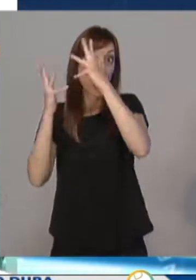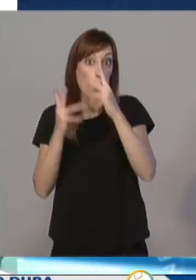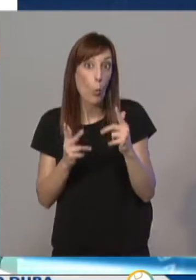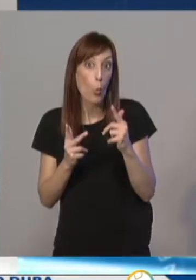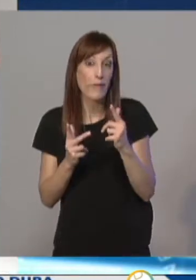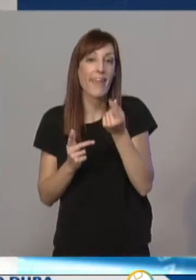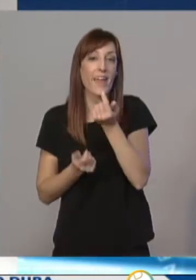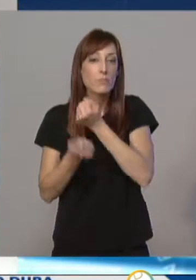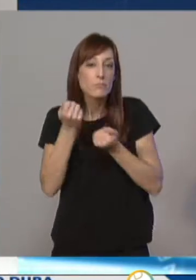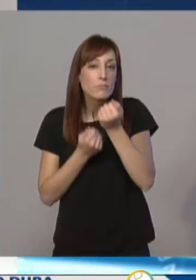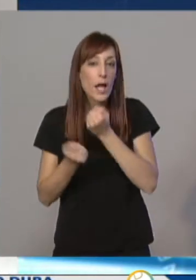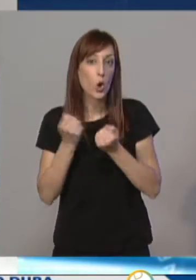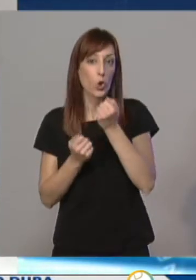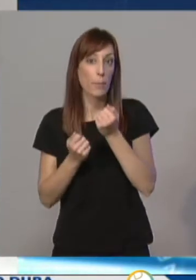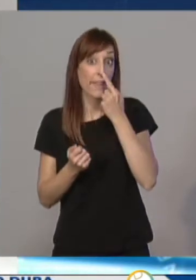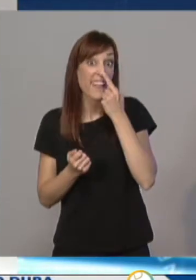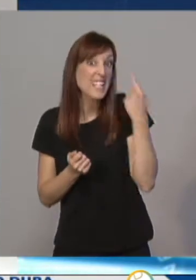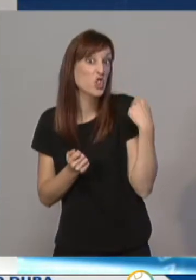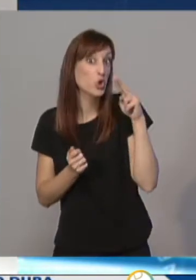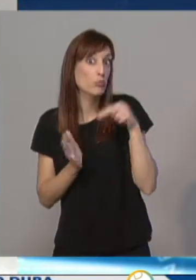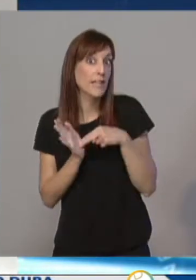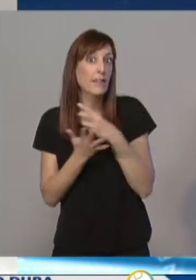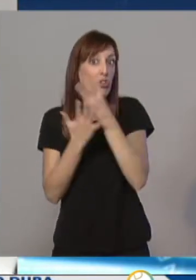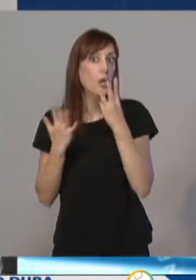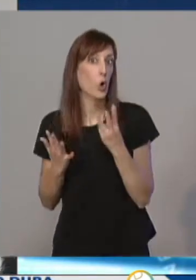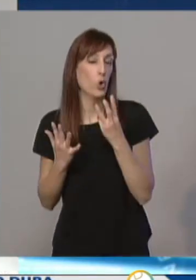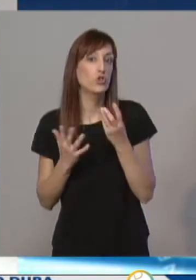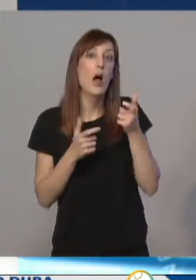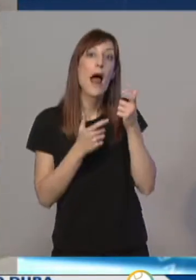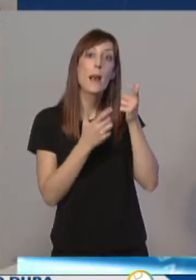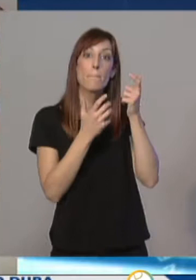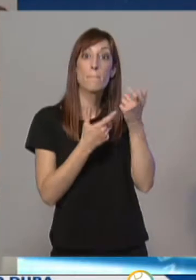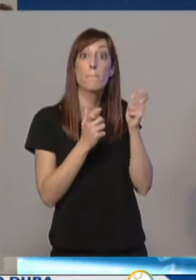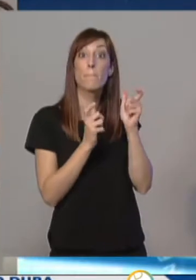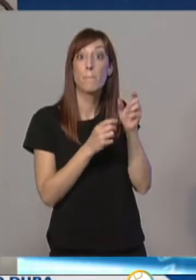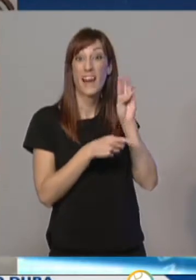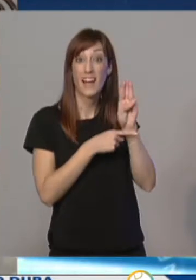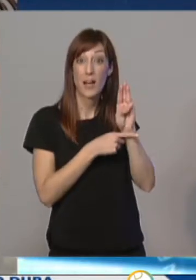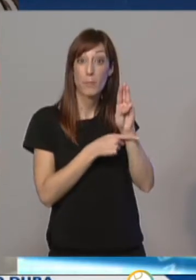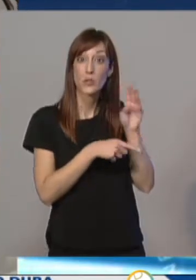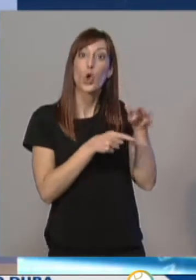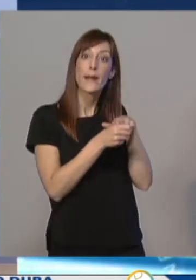ejercicio 2018... ...al Tribunal de Cuentas, al Parlamento Regional y al Consejo de Política Fiscal y Financiera.